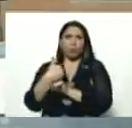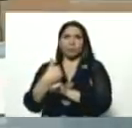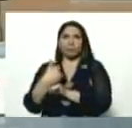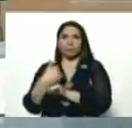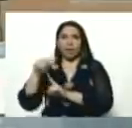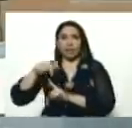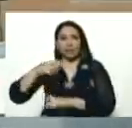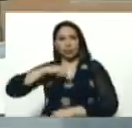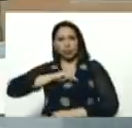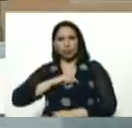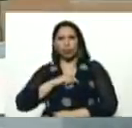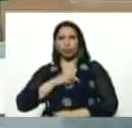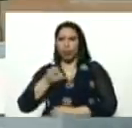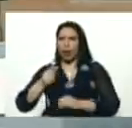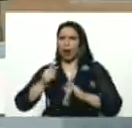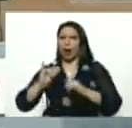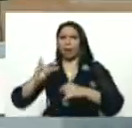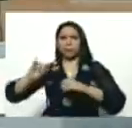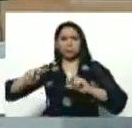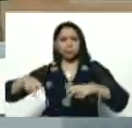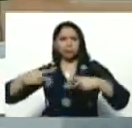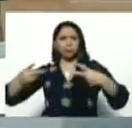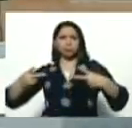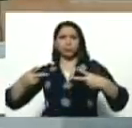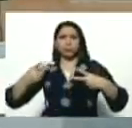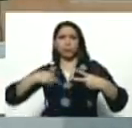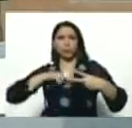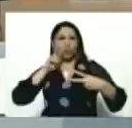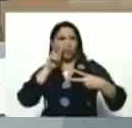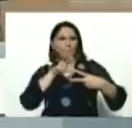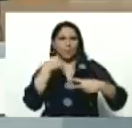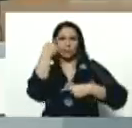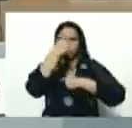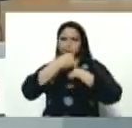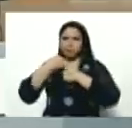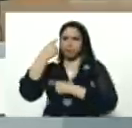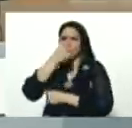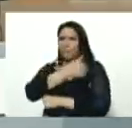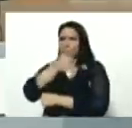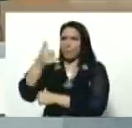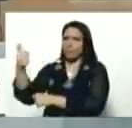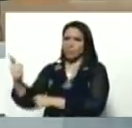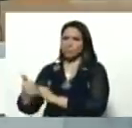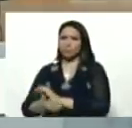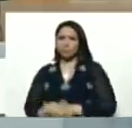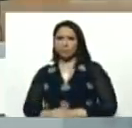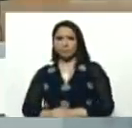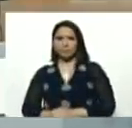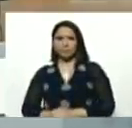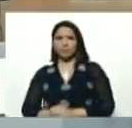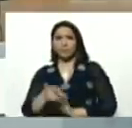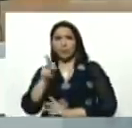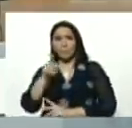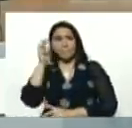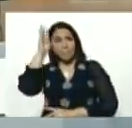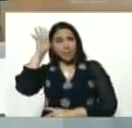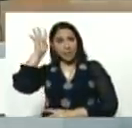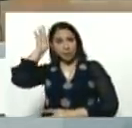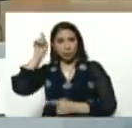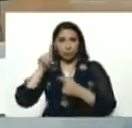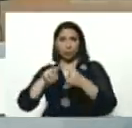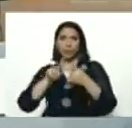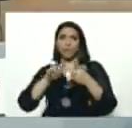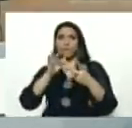aquí estamos, en la vanguardia, cada uno de ustedes, yo veo el rostro, de cada uno de ustedes, de Pedro Infante, de